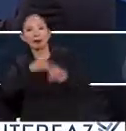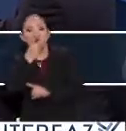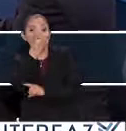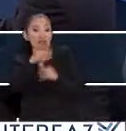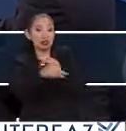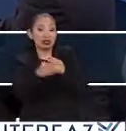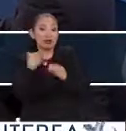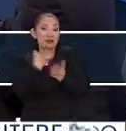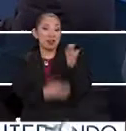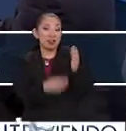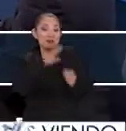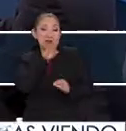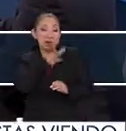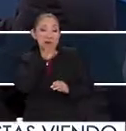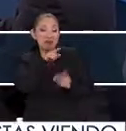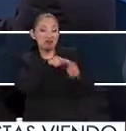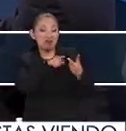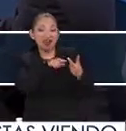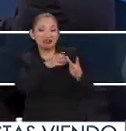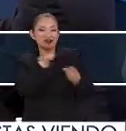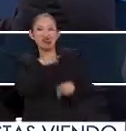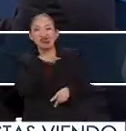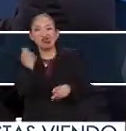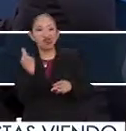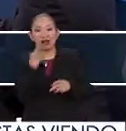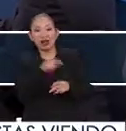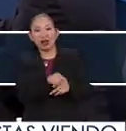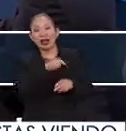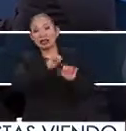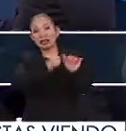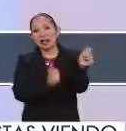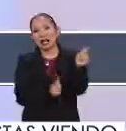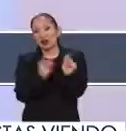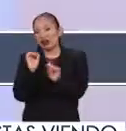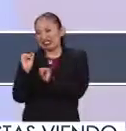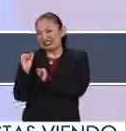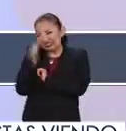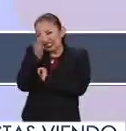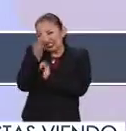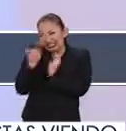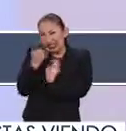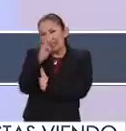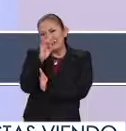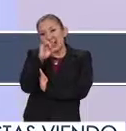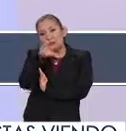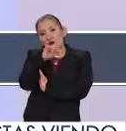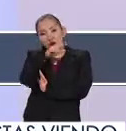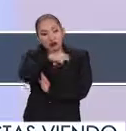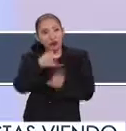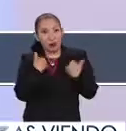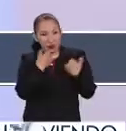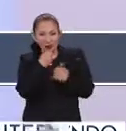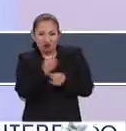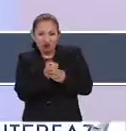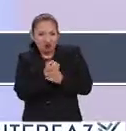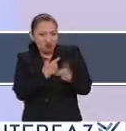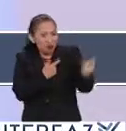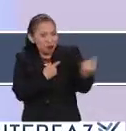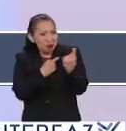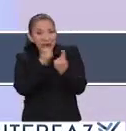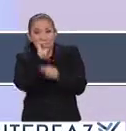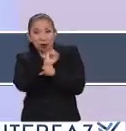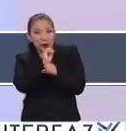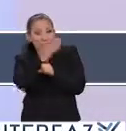dos materias. Claro. Entonces, ellos ya se le llama rezago fresco, ¿no? Es mucho más fácil que un chico que no terminó la